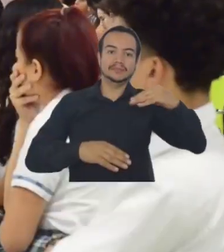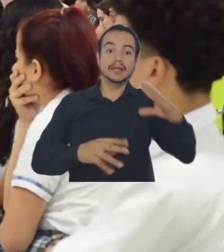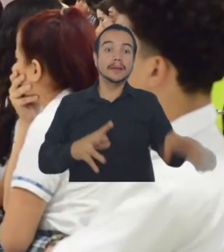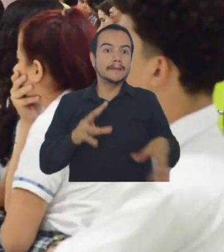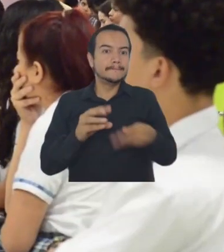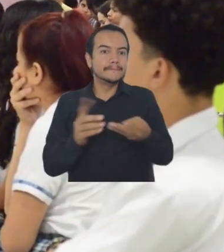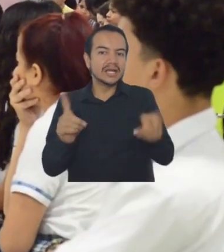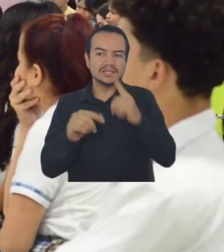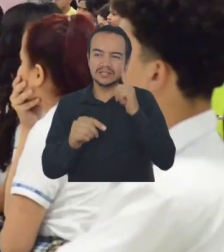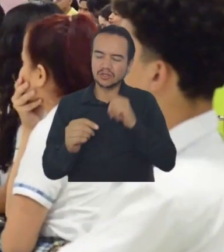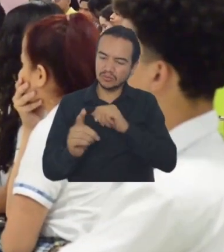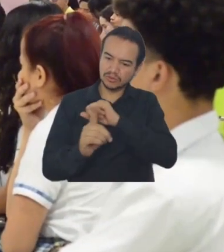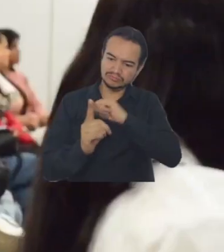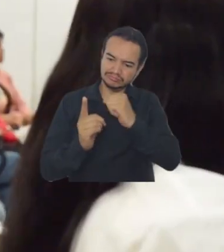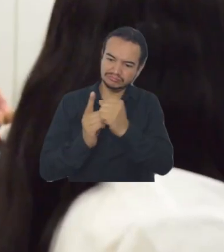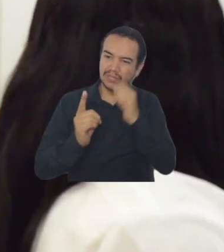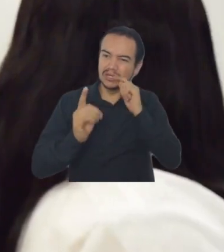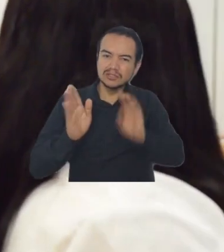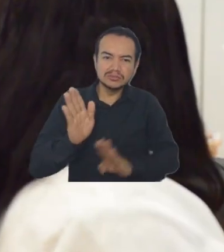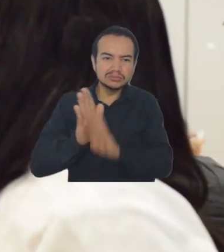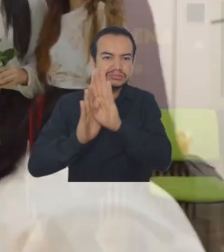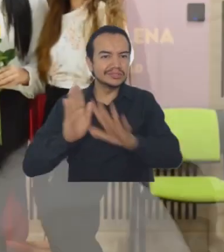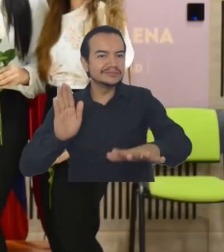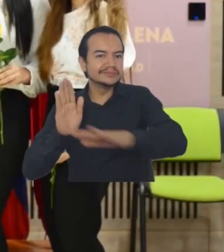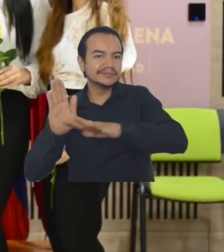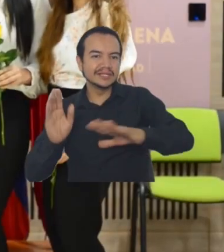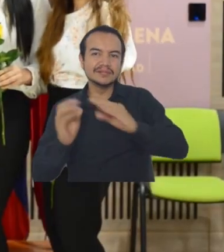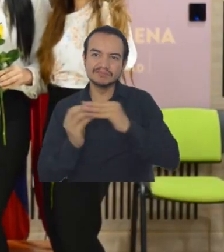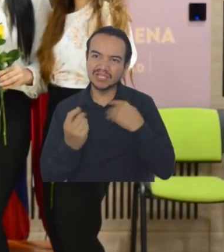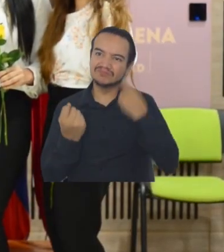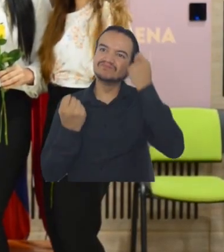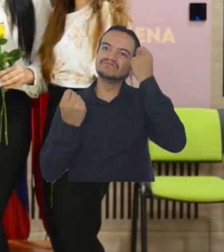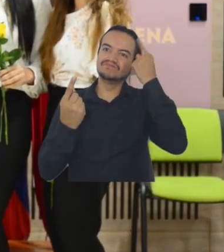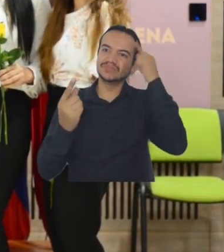cultural de la región y de entender el universo Caribe.